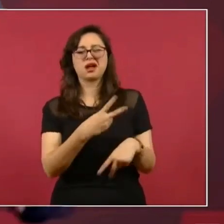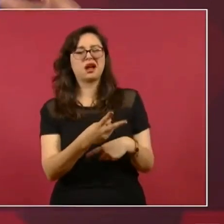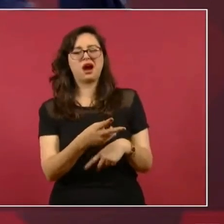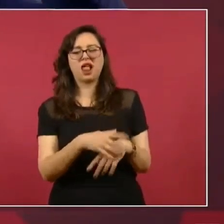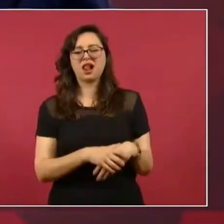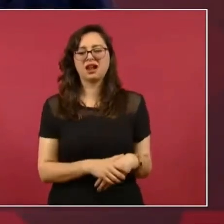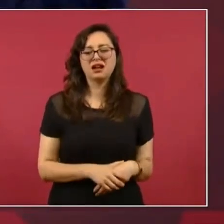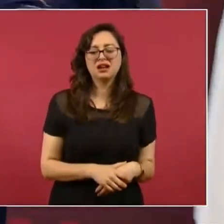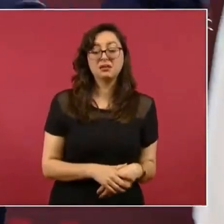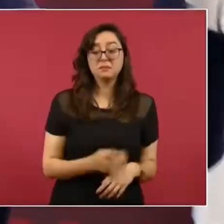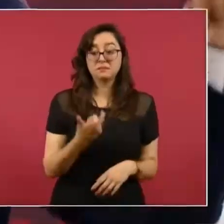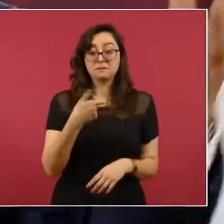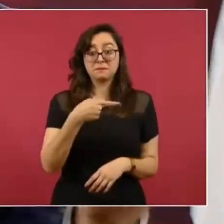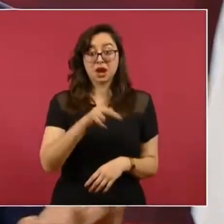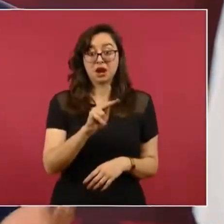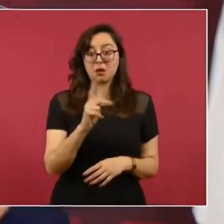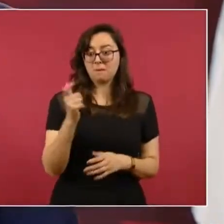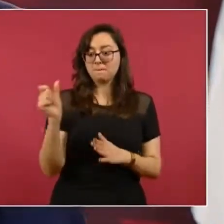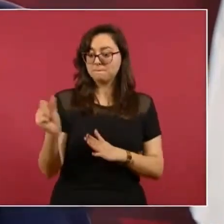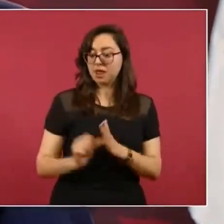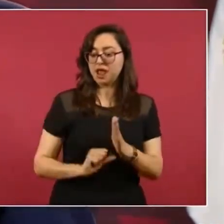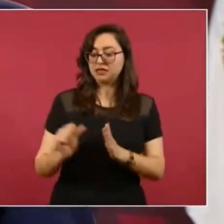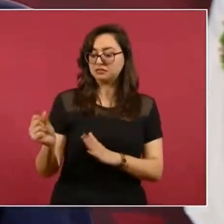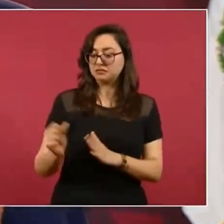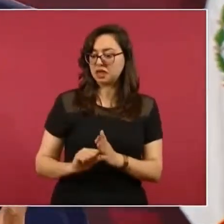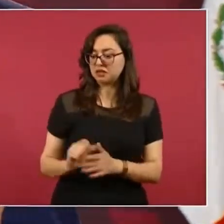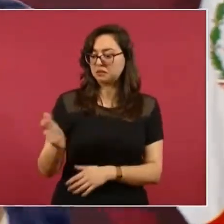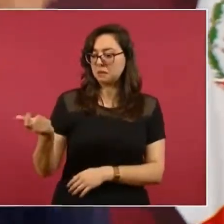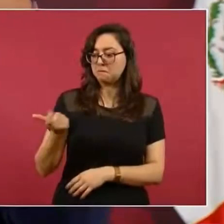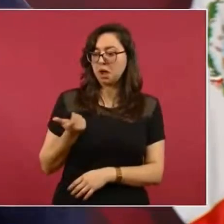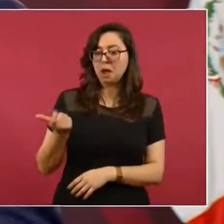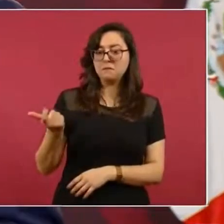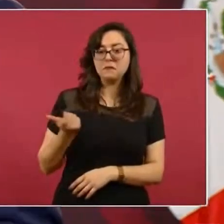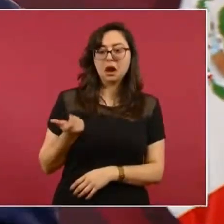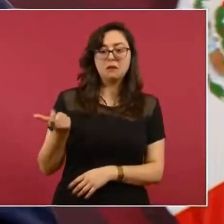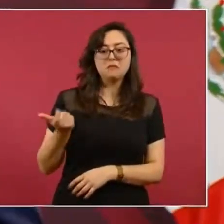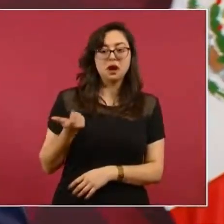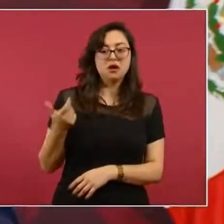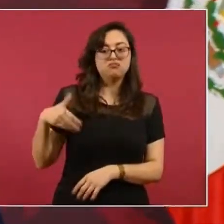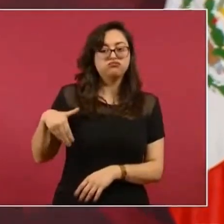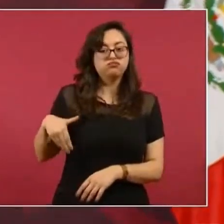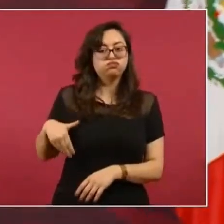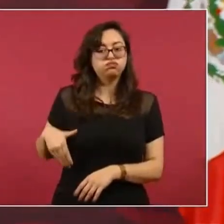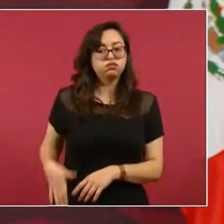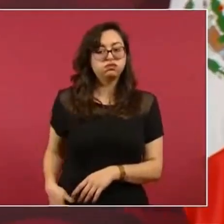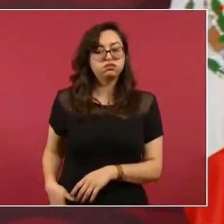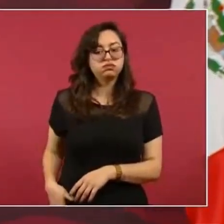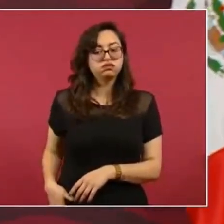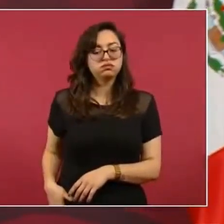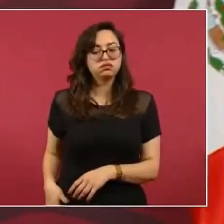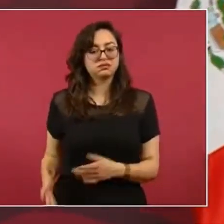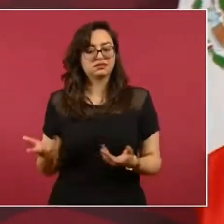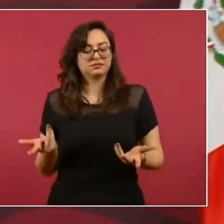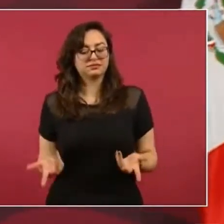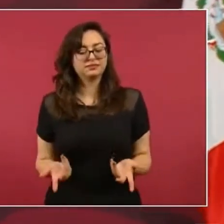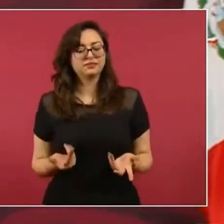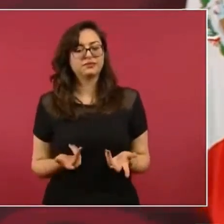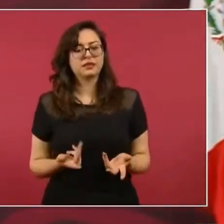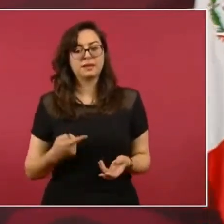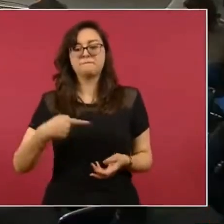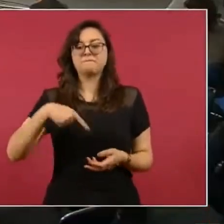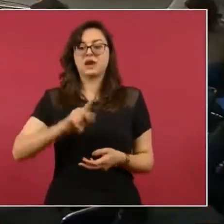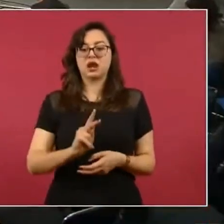Entonces. ¿Por qué crearon todo ese andamiaje? Porque era parte del encubrimiento.